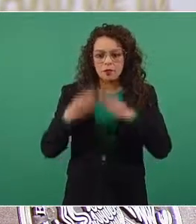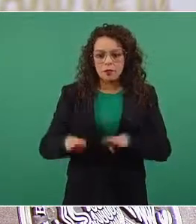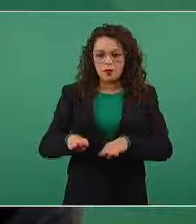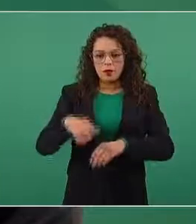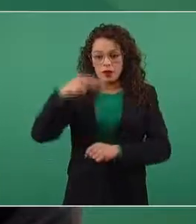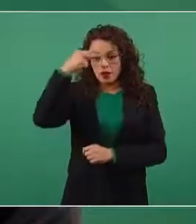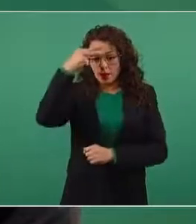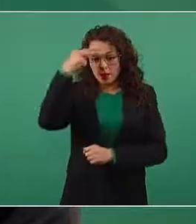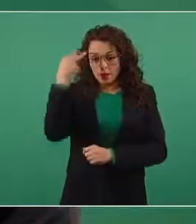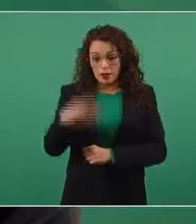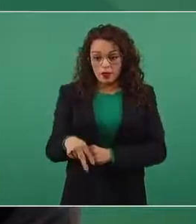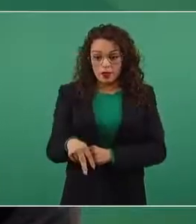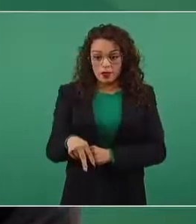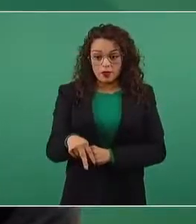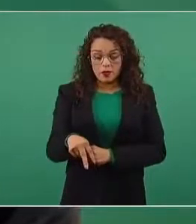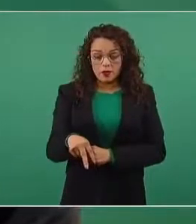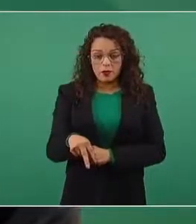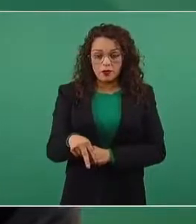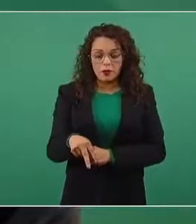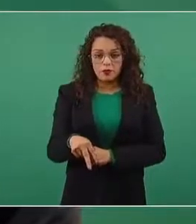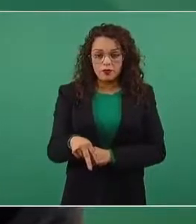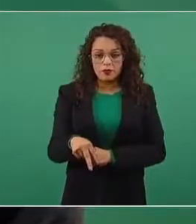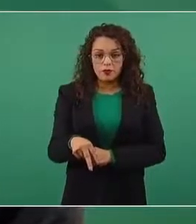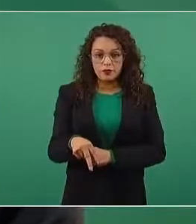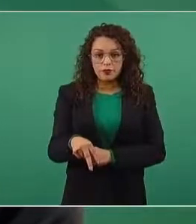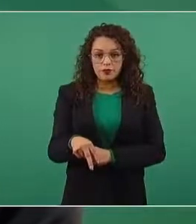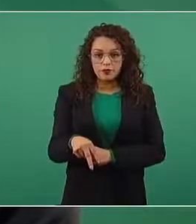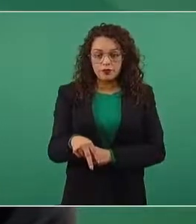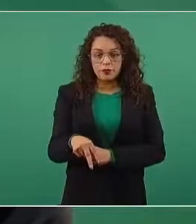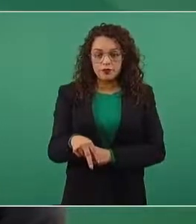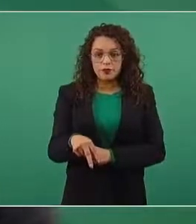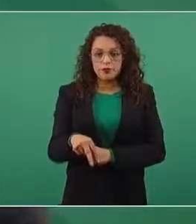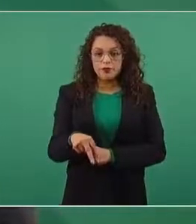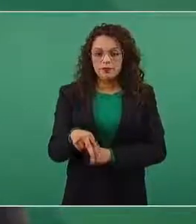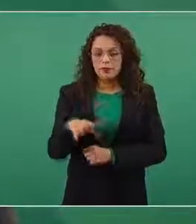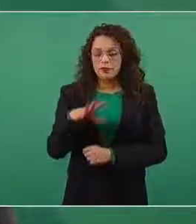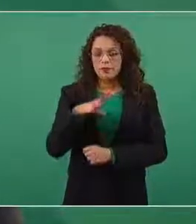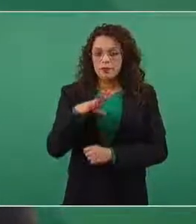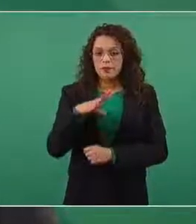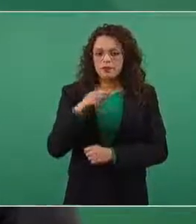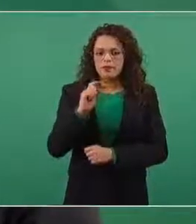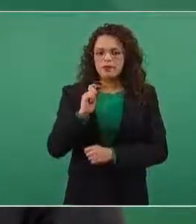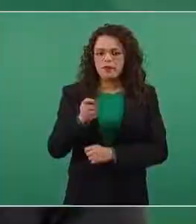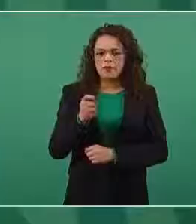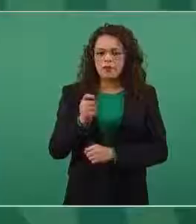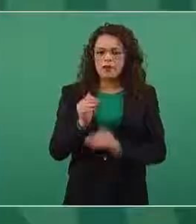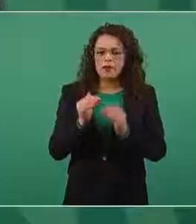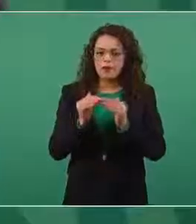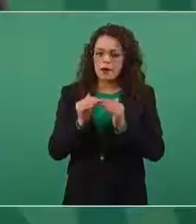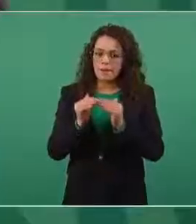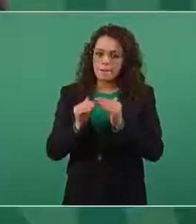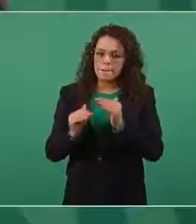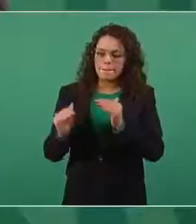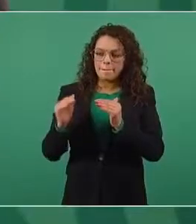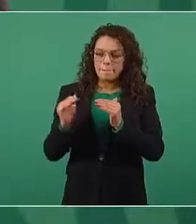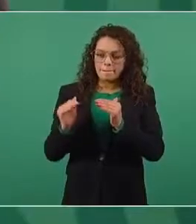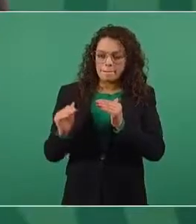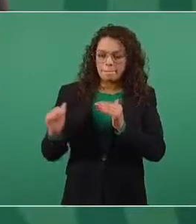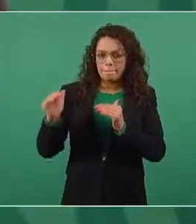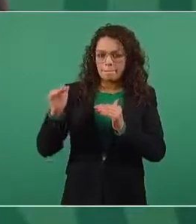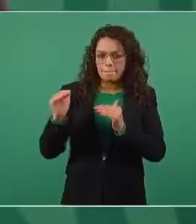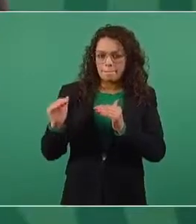incrementó su pronóstico